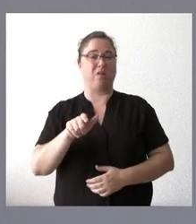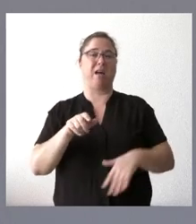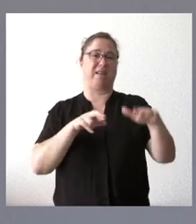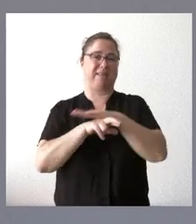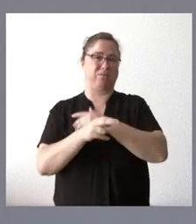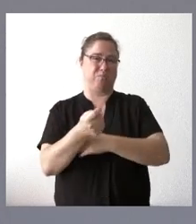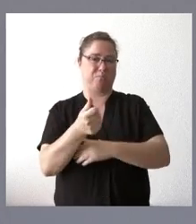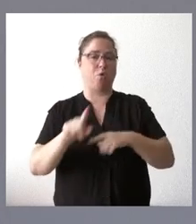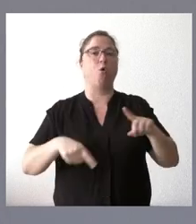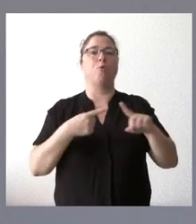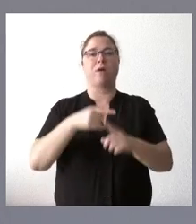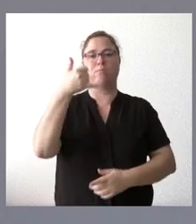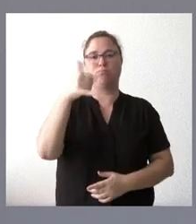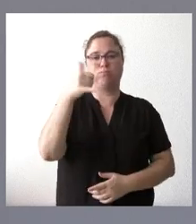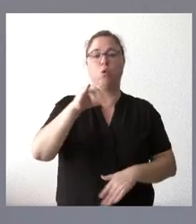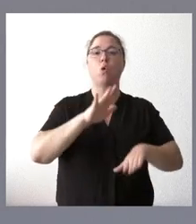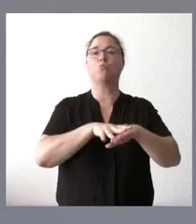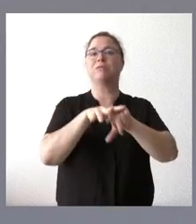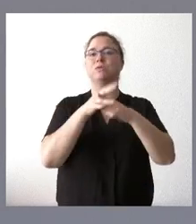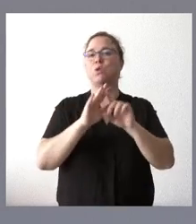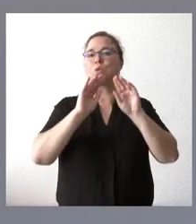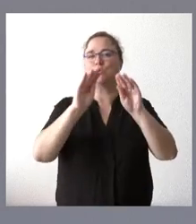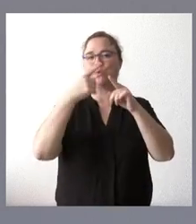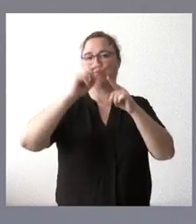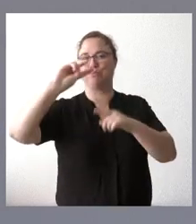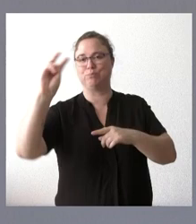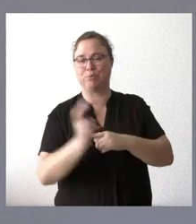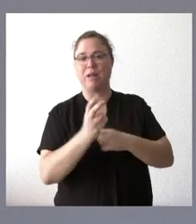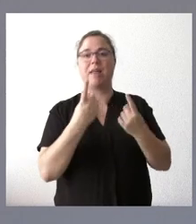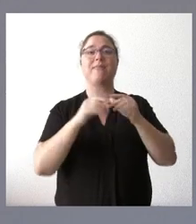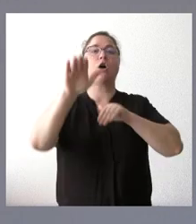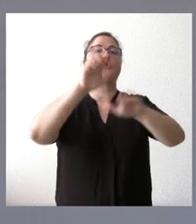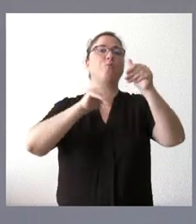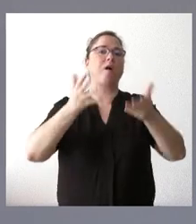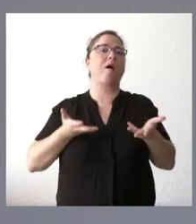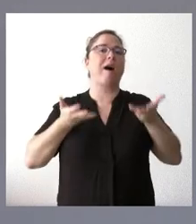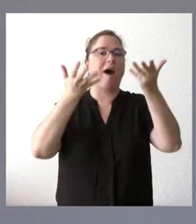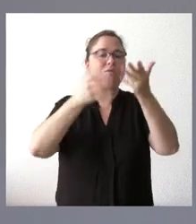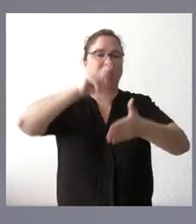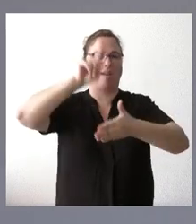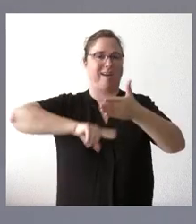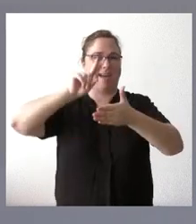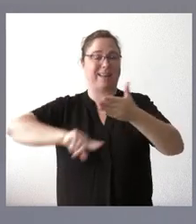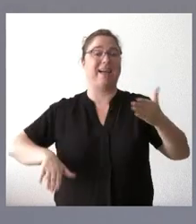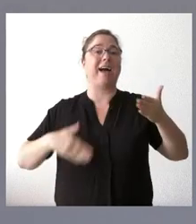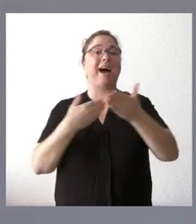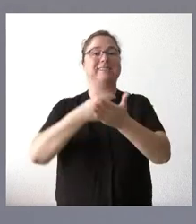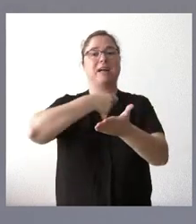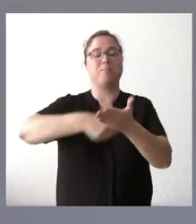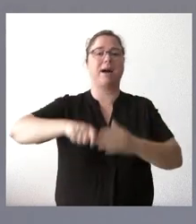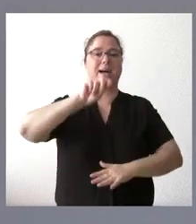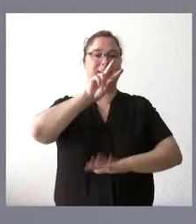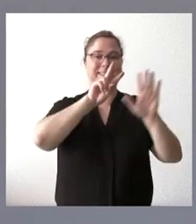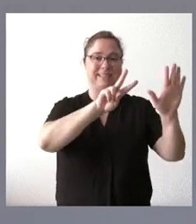personas vulnerables por circunstancias diversas. Se convocarán ayudas al alquiler para sufragar hasta el 75% de la